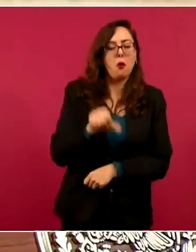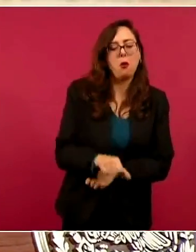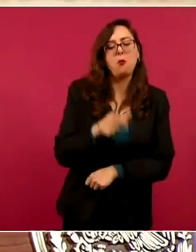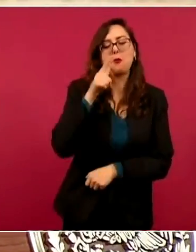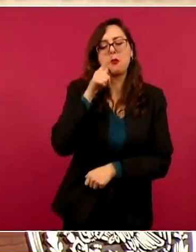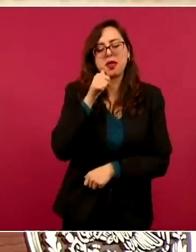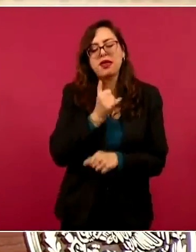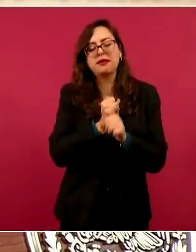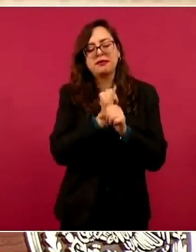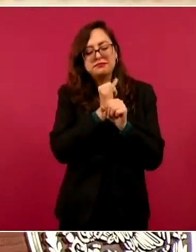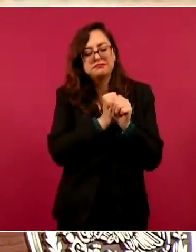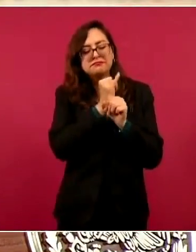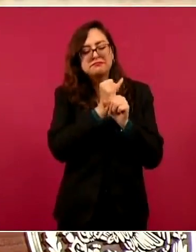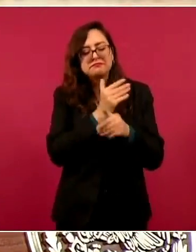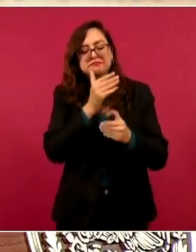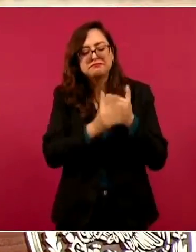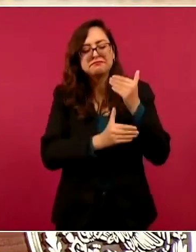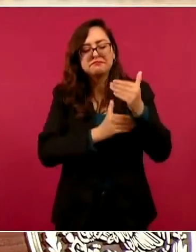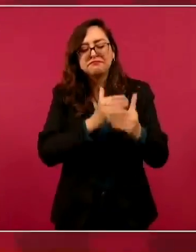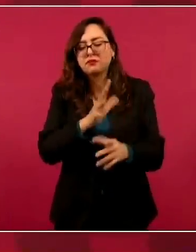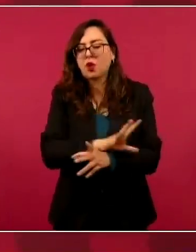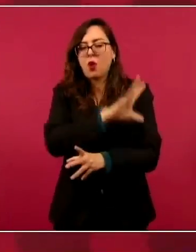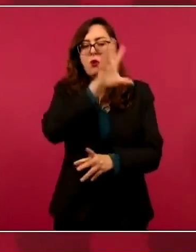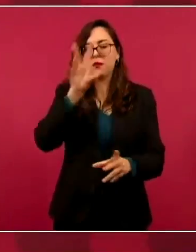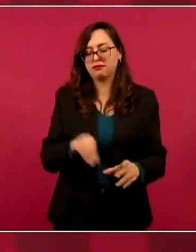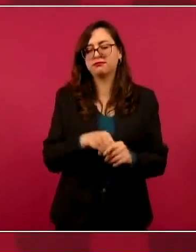se va a saber todo.